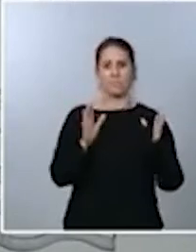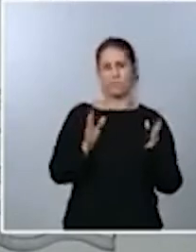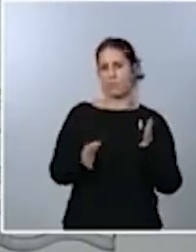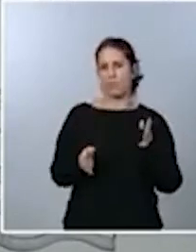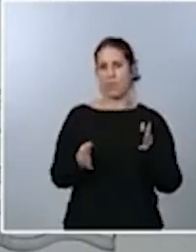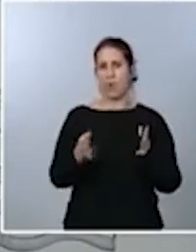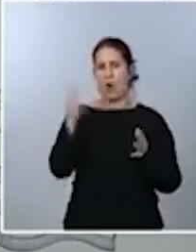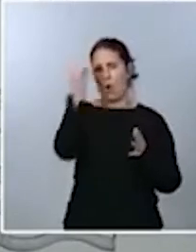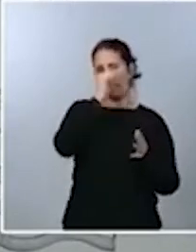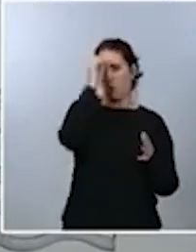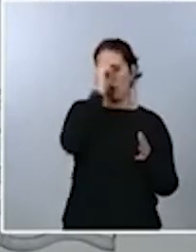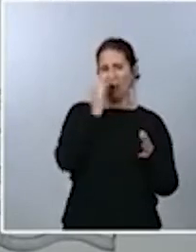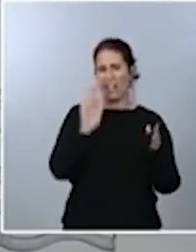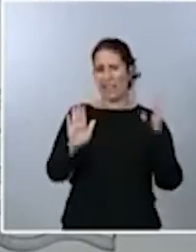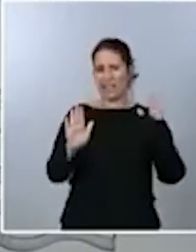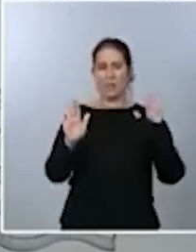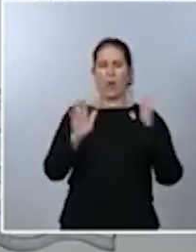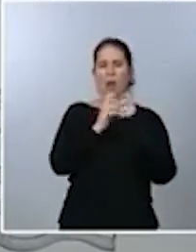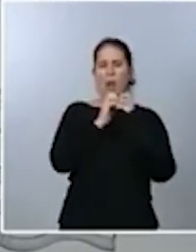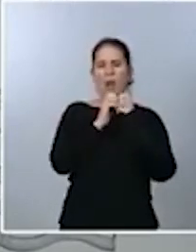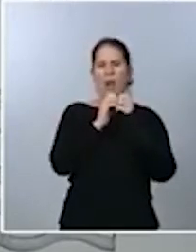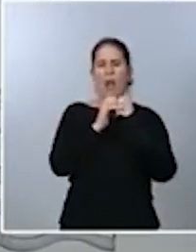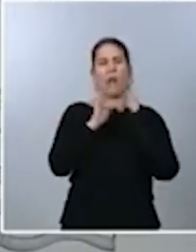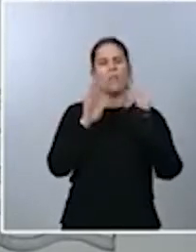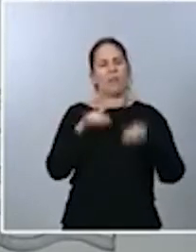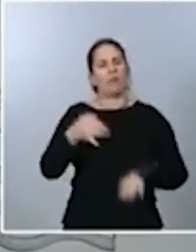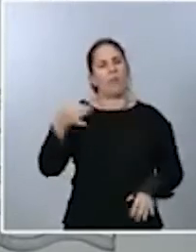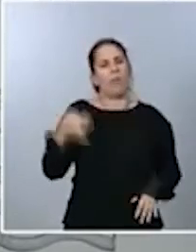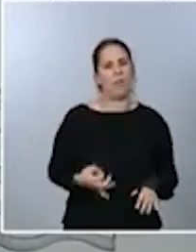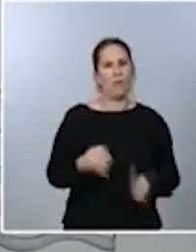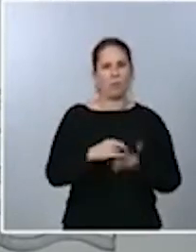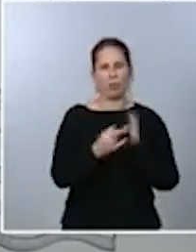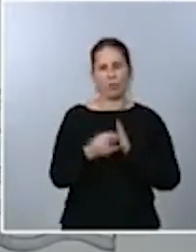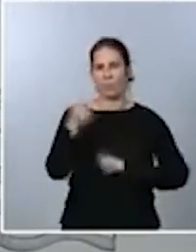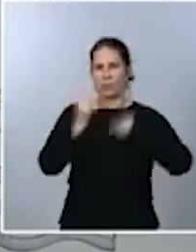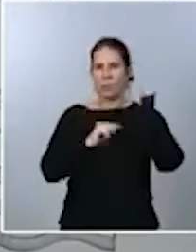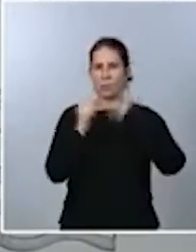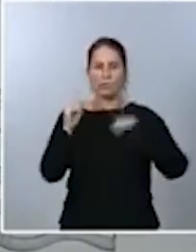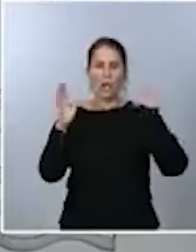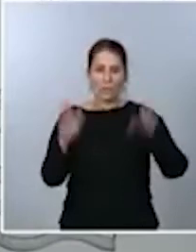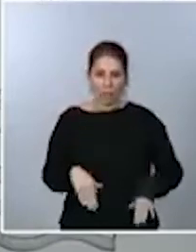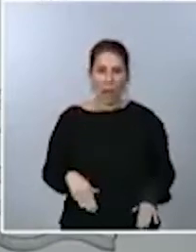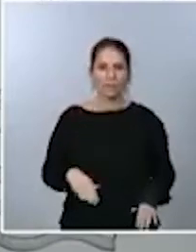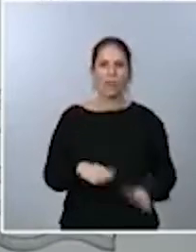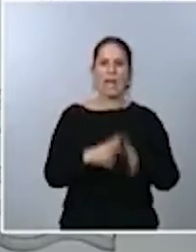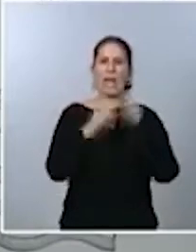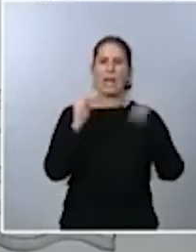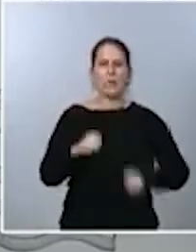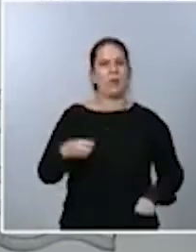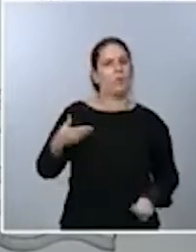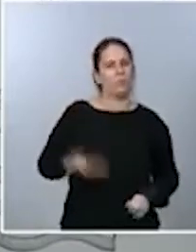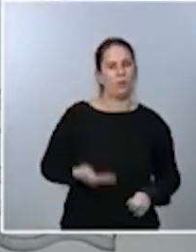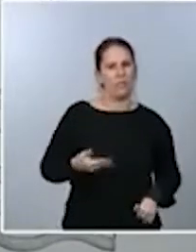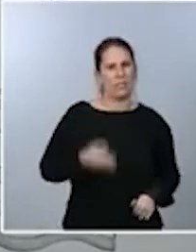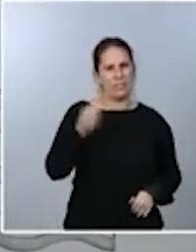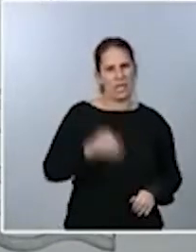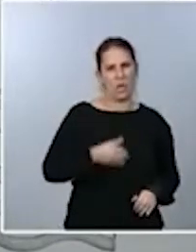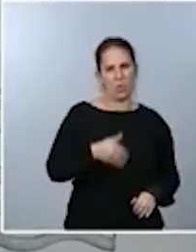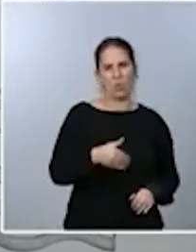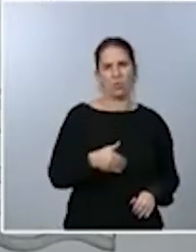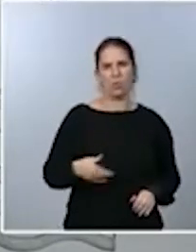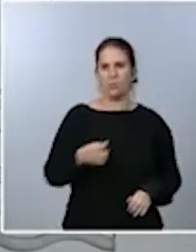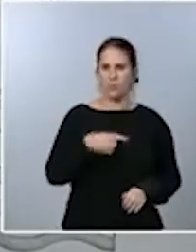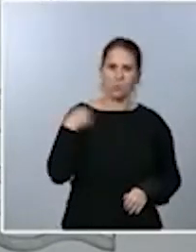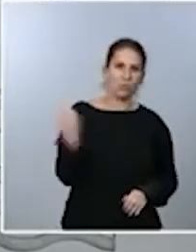posiciones, pero estoy convencida que el proyecto de presupuesto va a llegar con un acuerdo muy importante por parte de todos los que